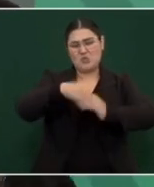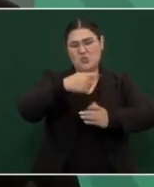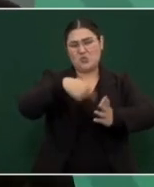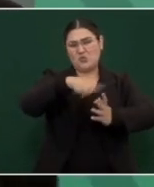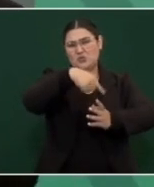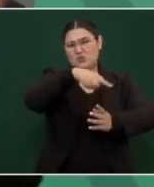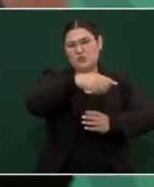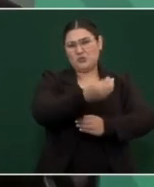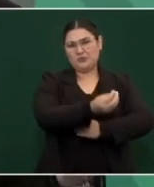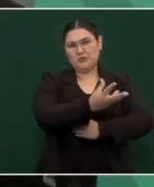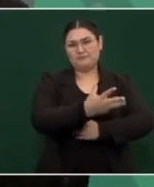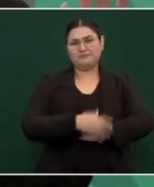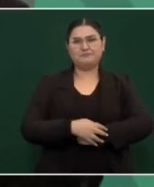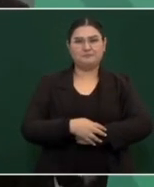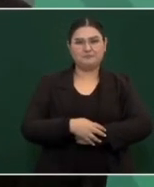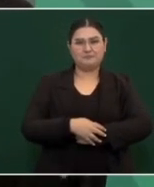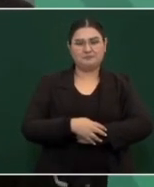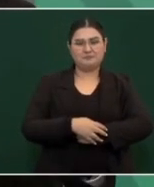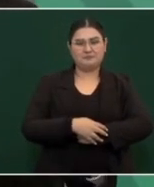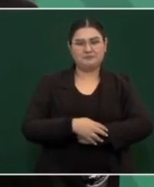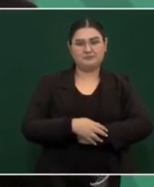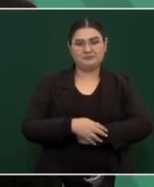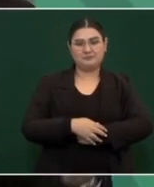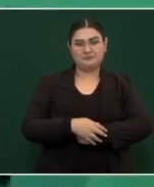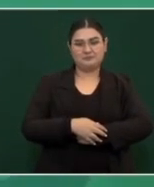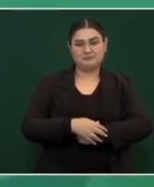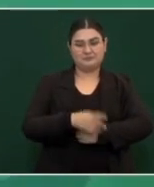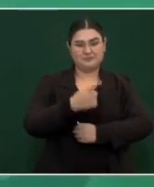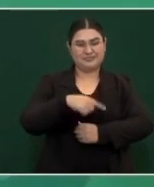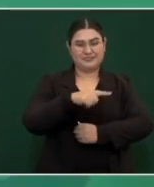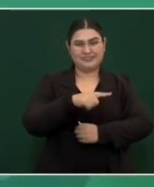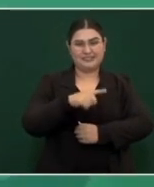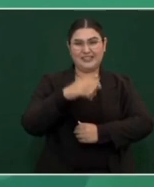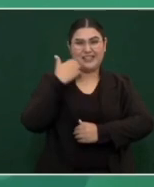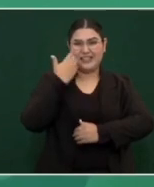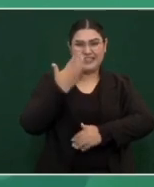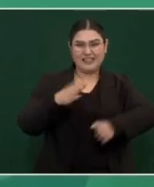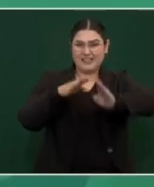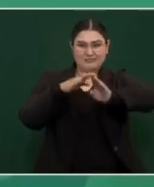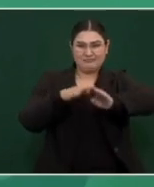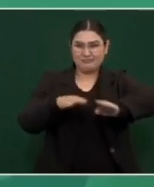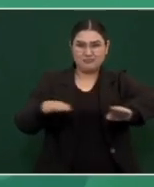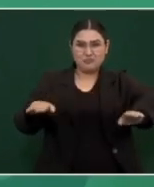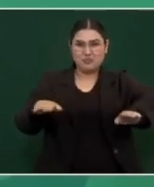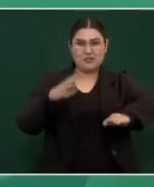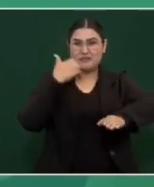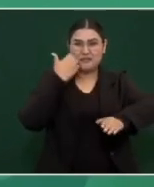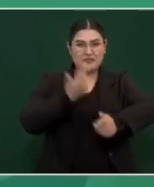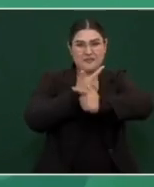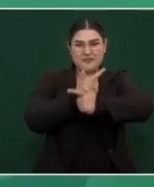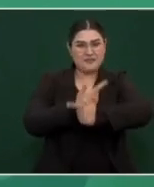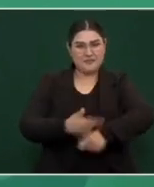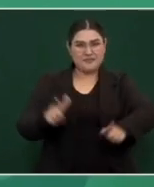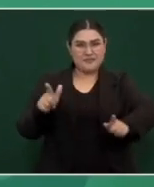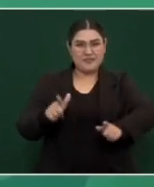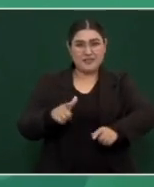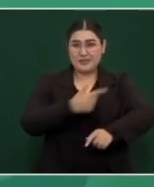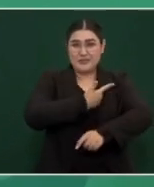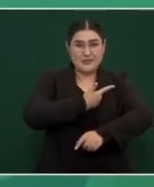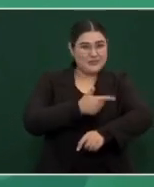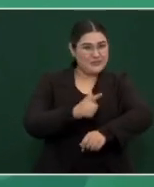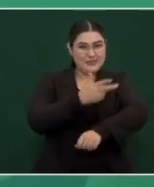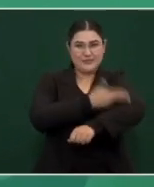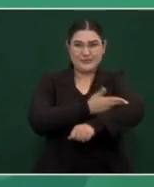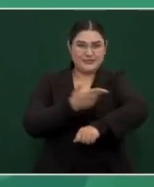ahora paladines de la democracia, de la libertad, de la honestidad.